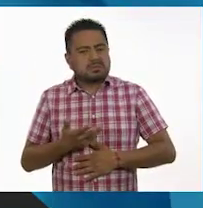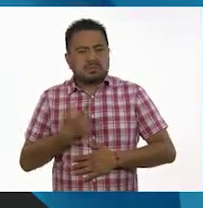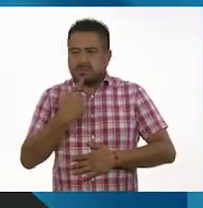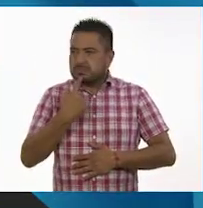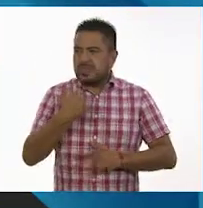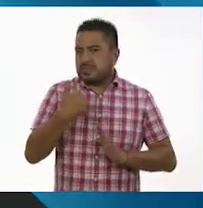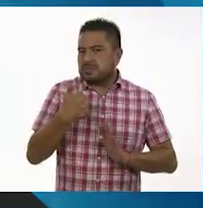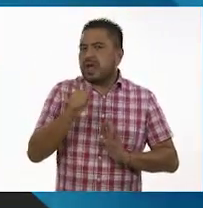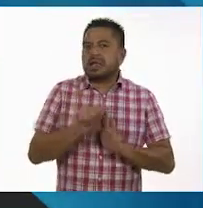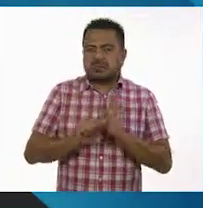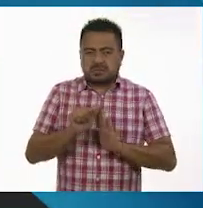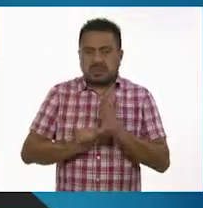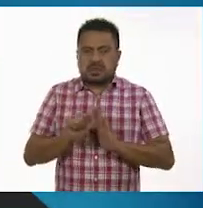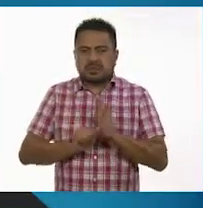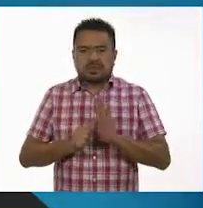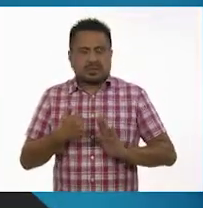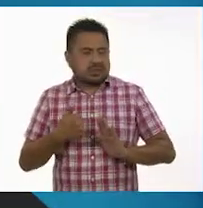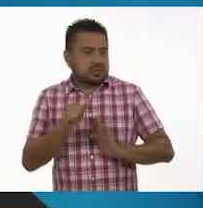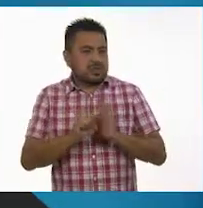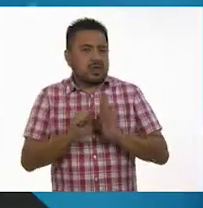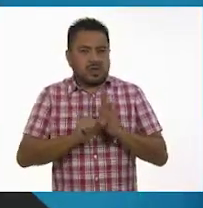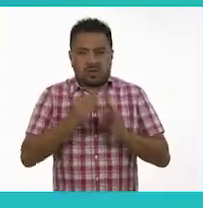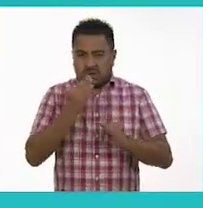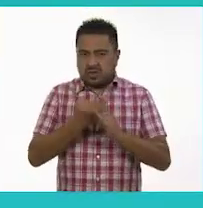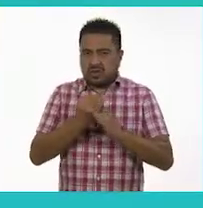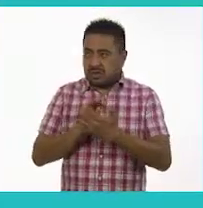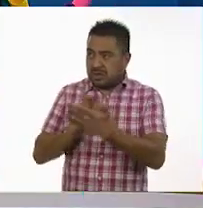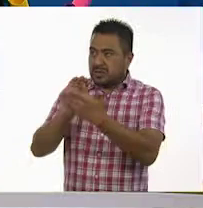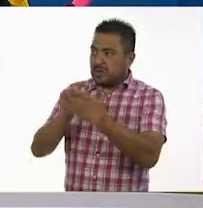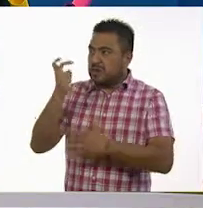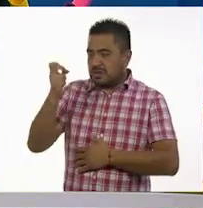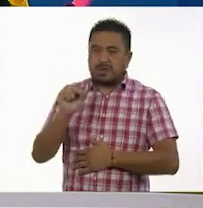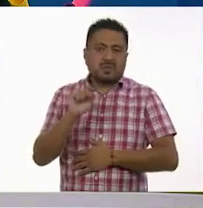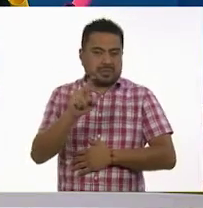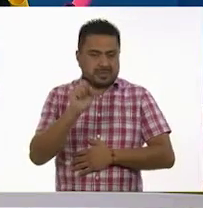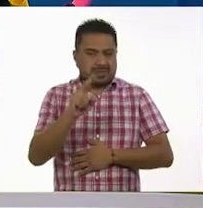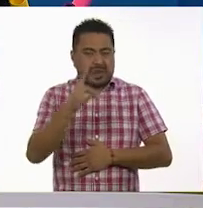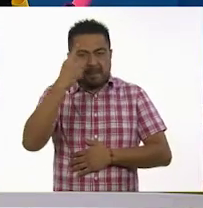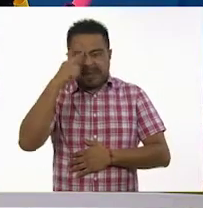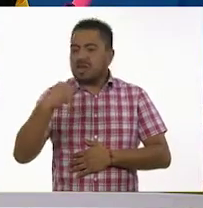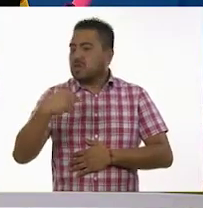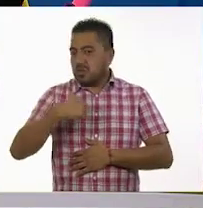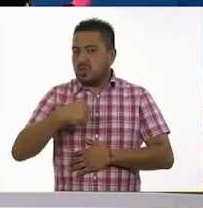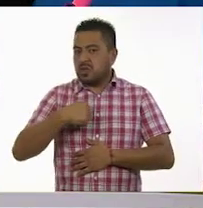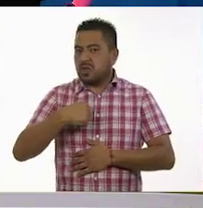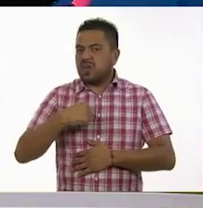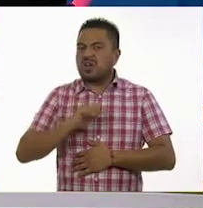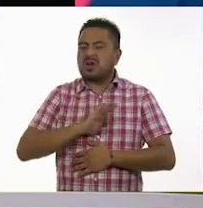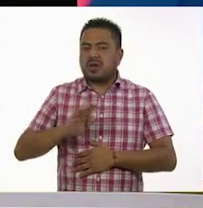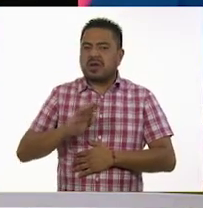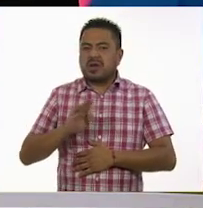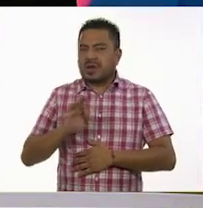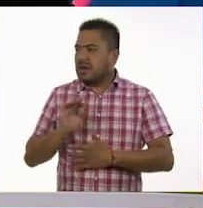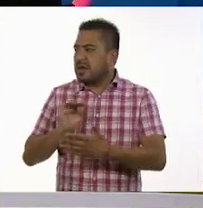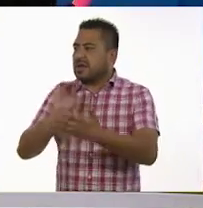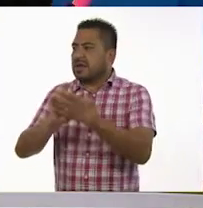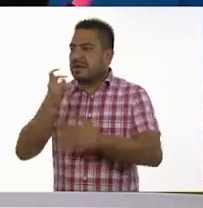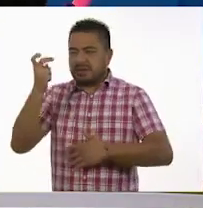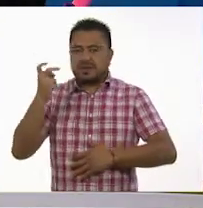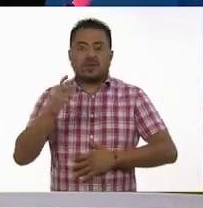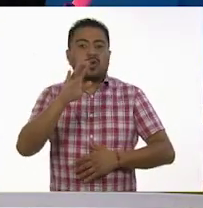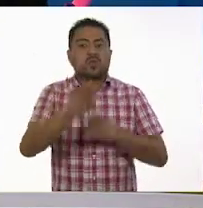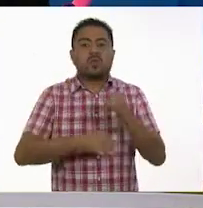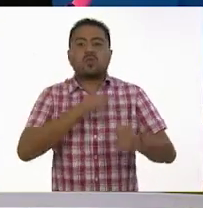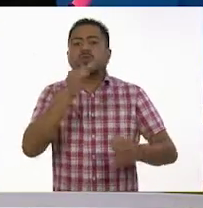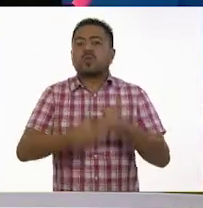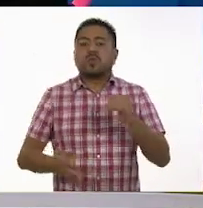¿Seis meses? Seis meses. Lo ponemos aquí, ¿va? Para que luego me ayude. Bueno, lo pongamos aquí. Y